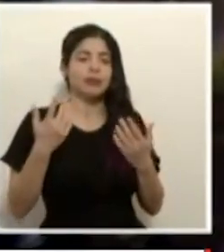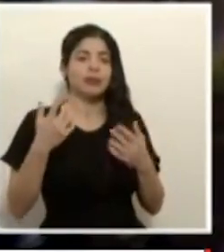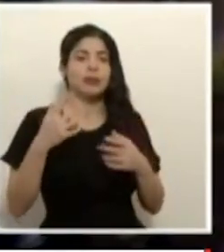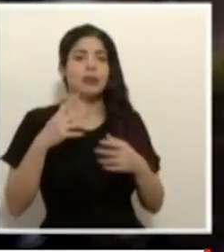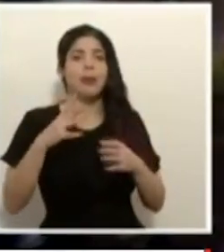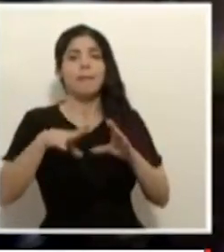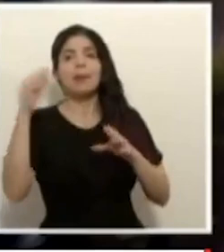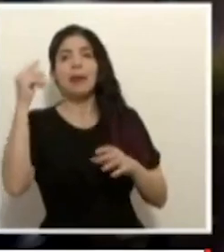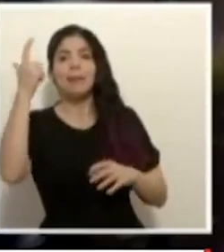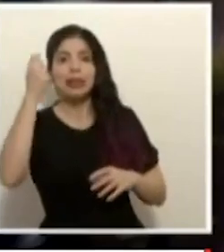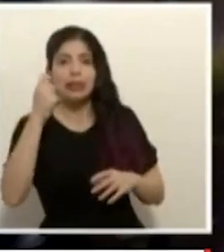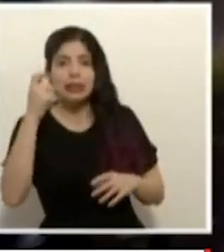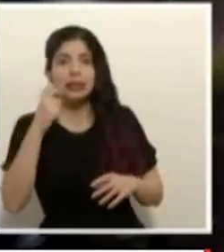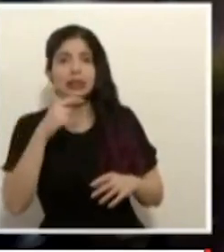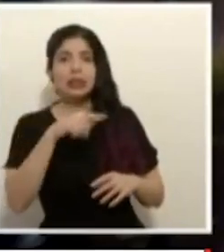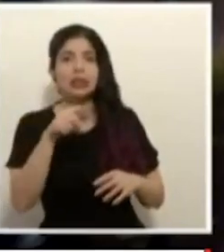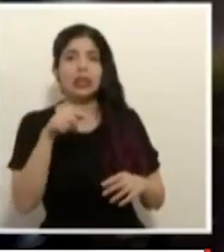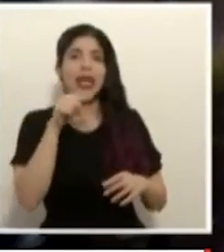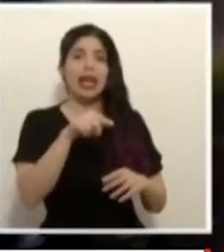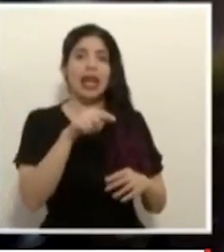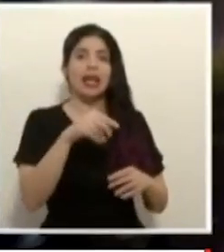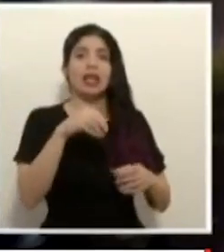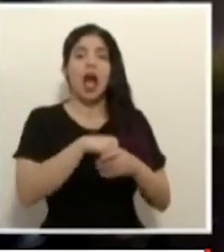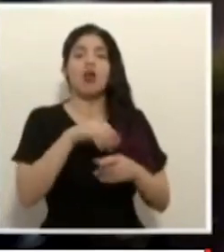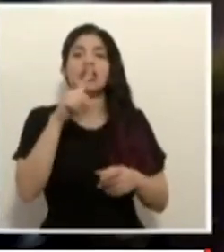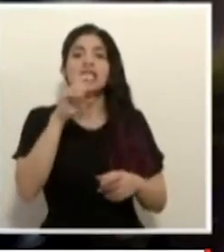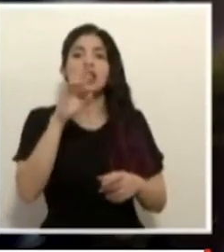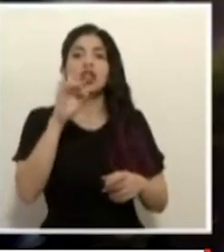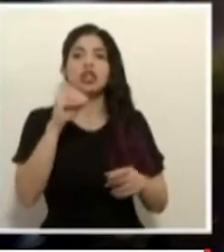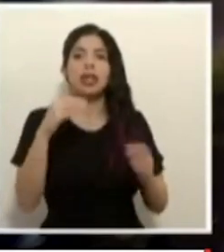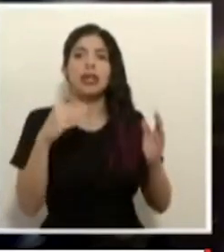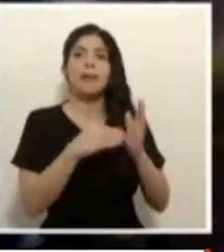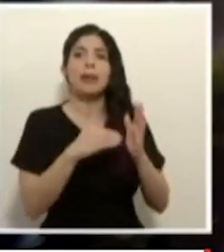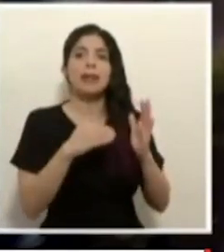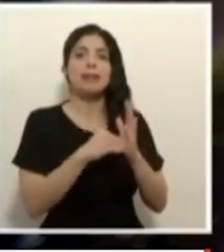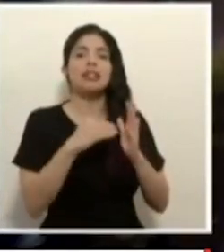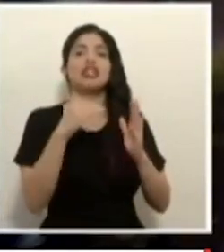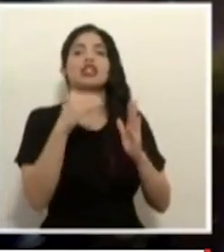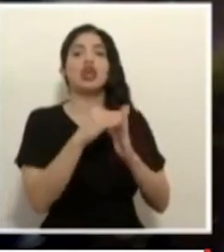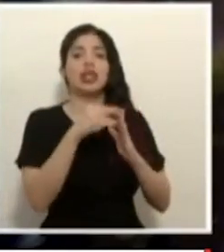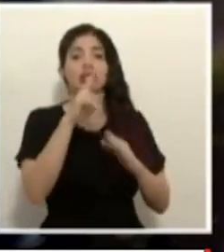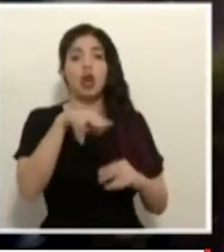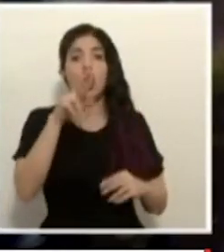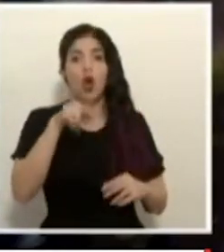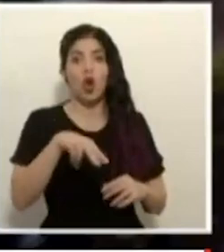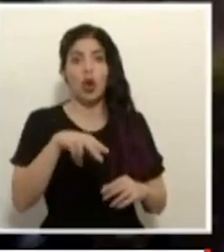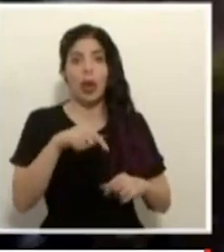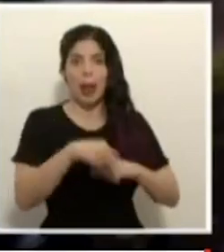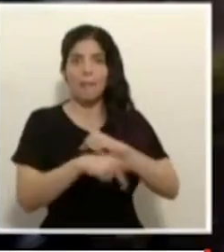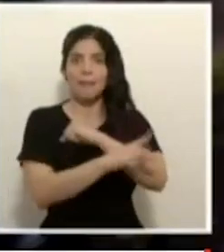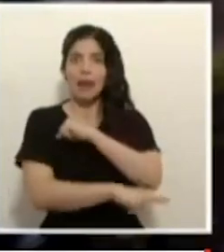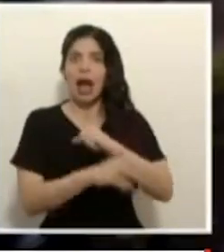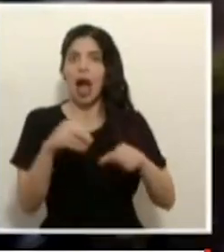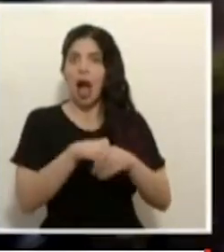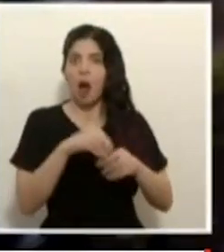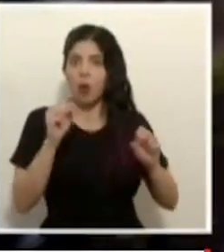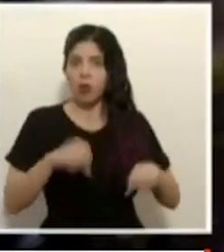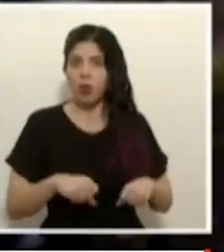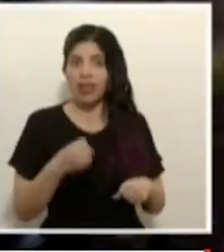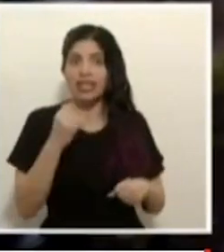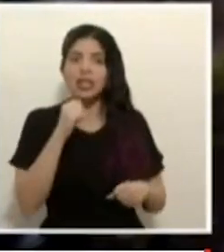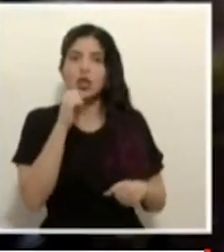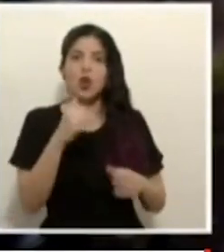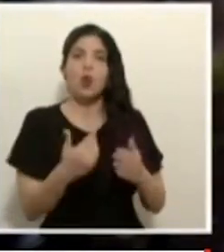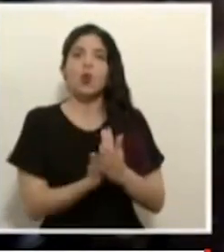por pensión en fin y que eso le ahorraría unos 180 mil millones unos 180 mil millones de colones al país verdad